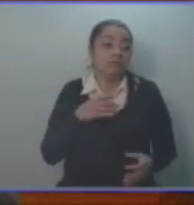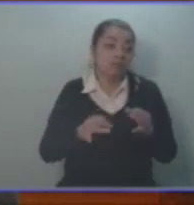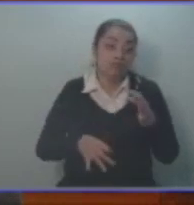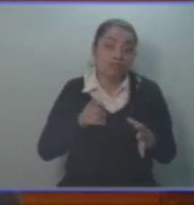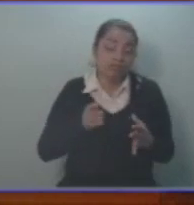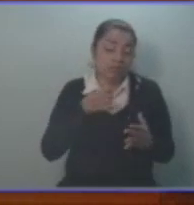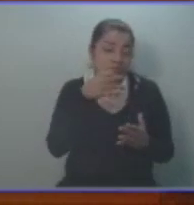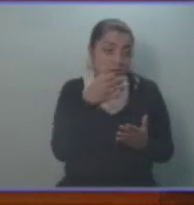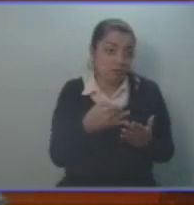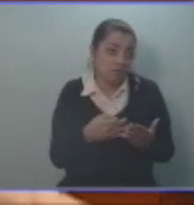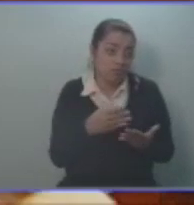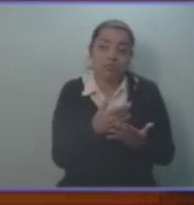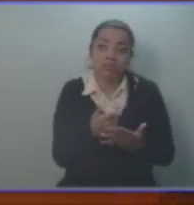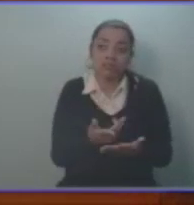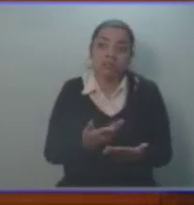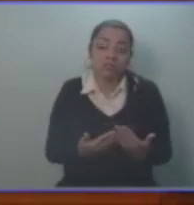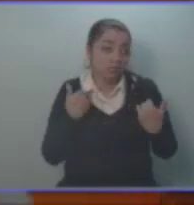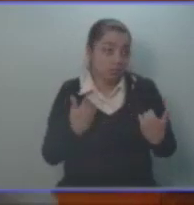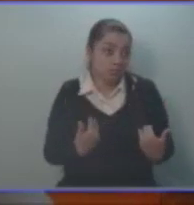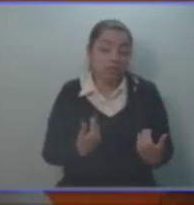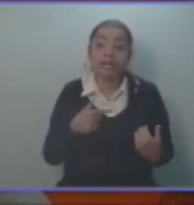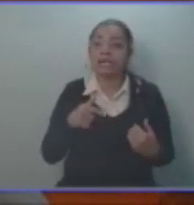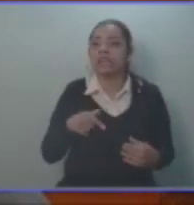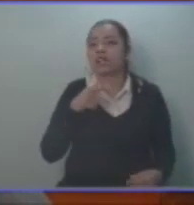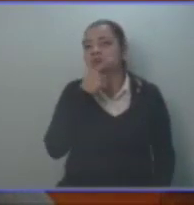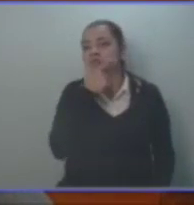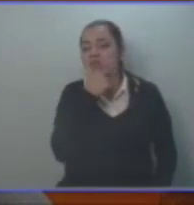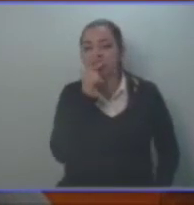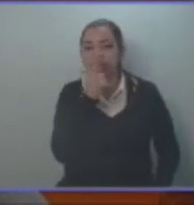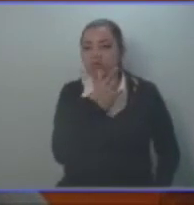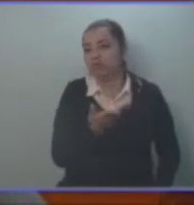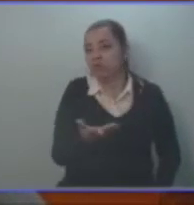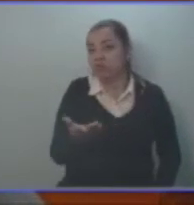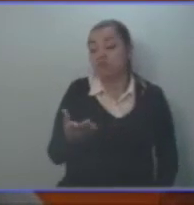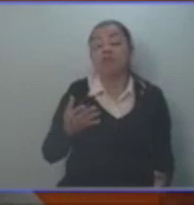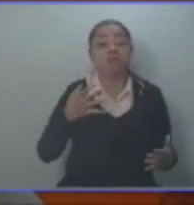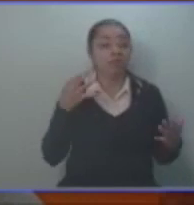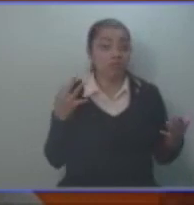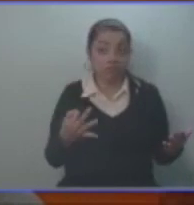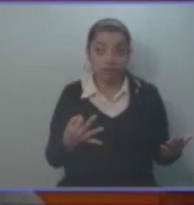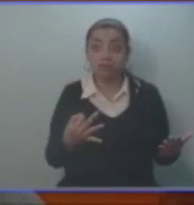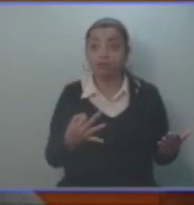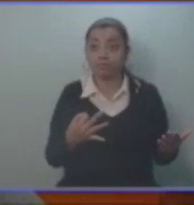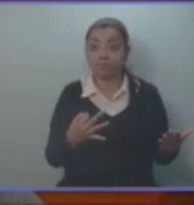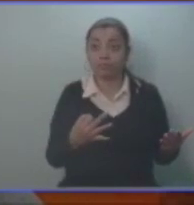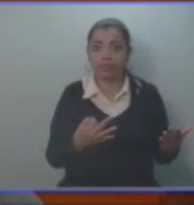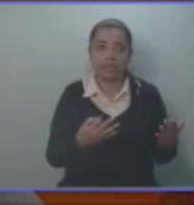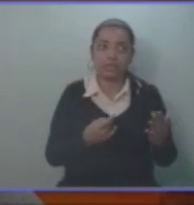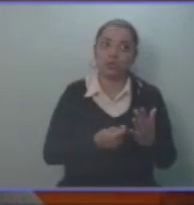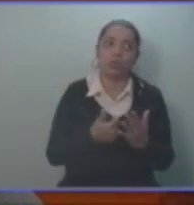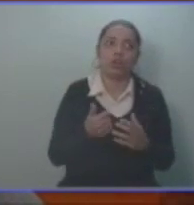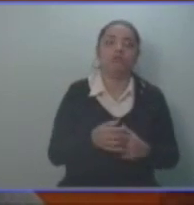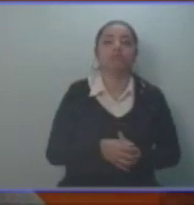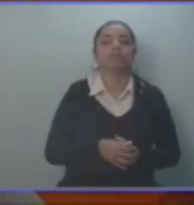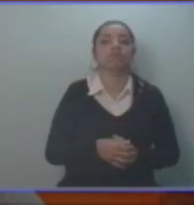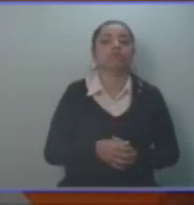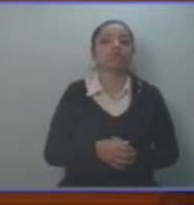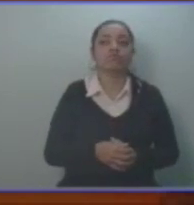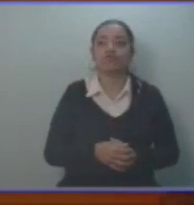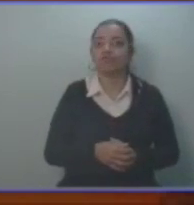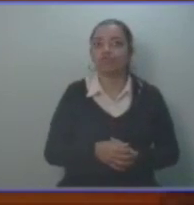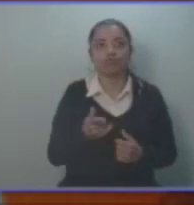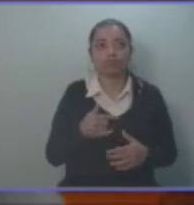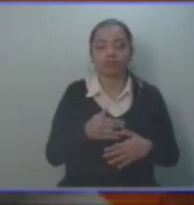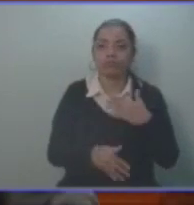principios elementales del derecho, me dicen que aquí hay una cuestión que debe ser declarada nula, pero no por